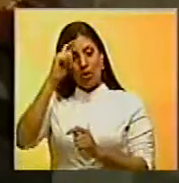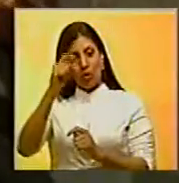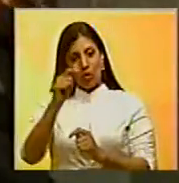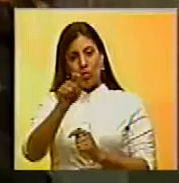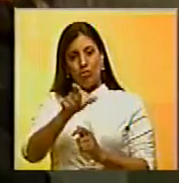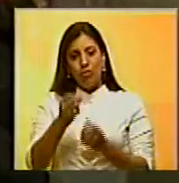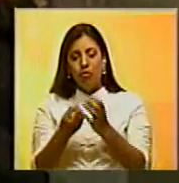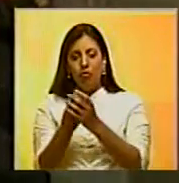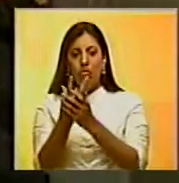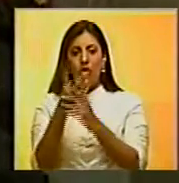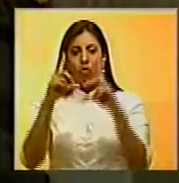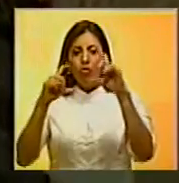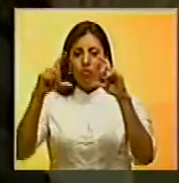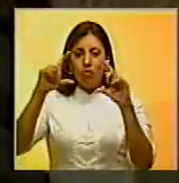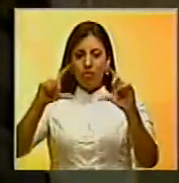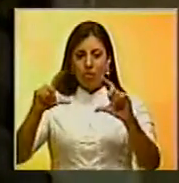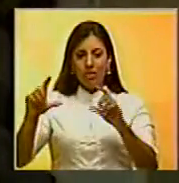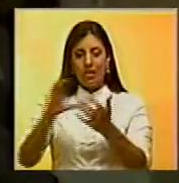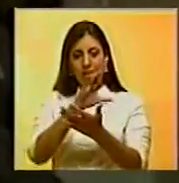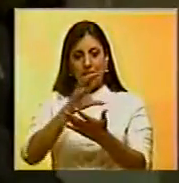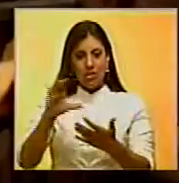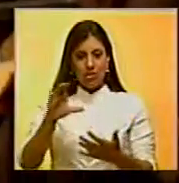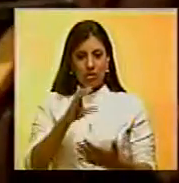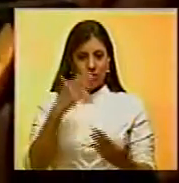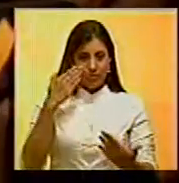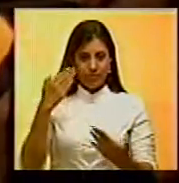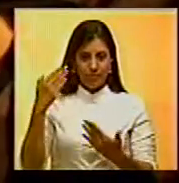tributo con flores, fotografías y canciones.